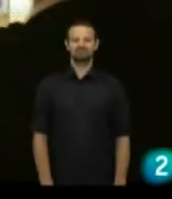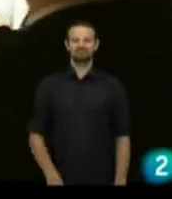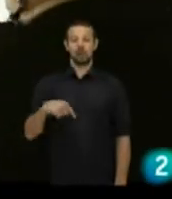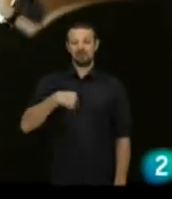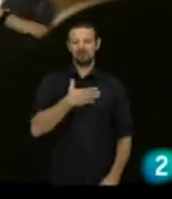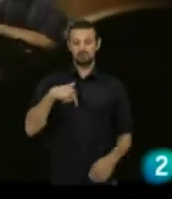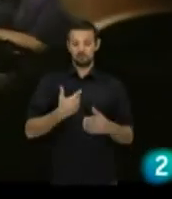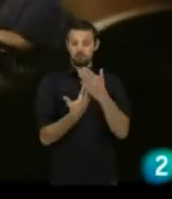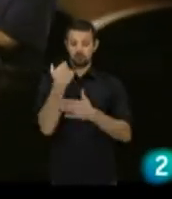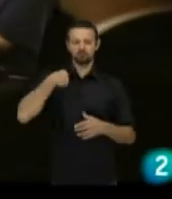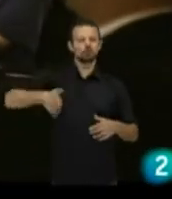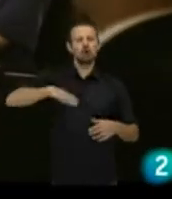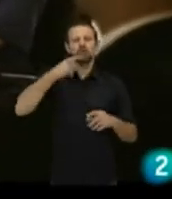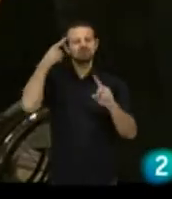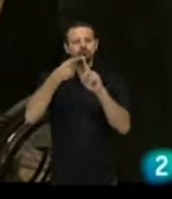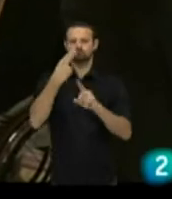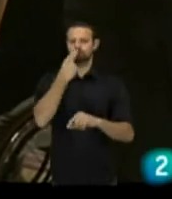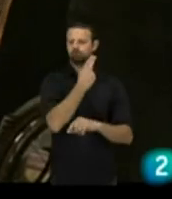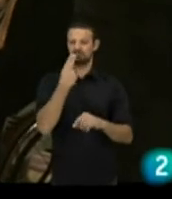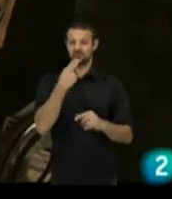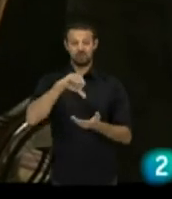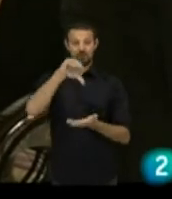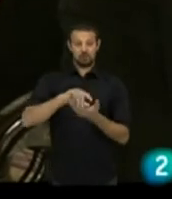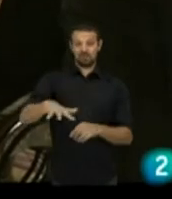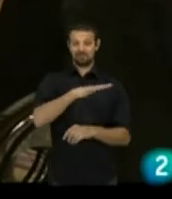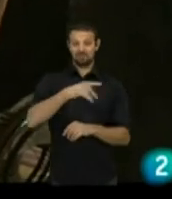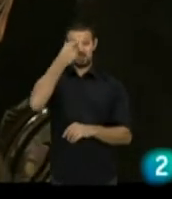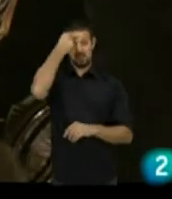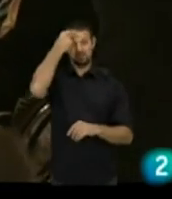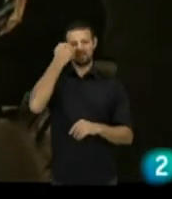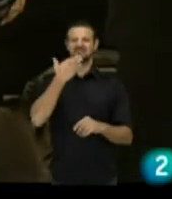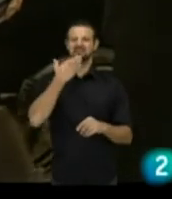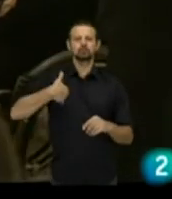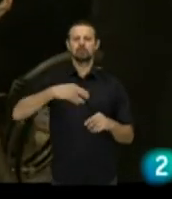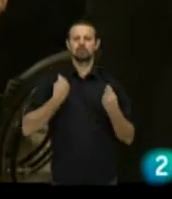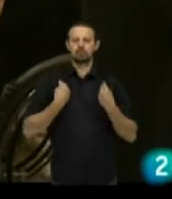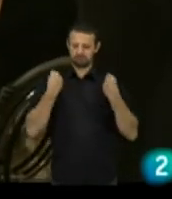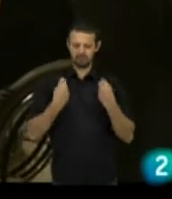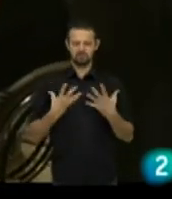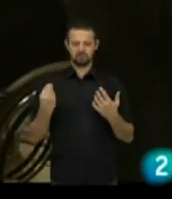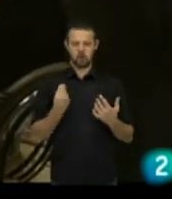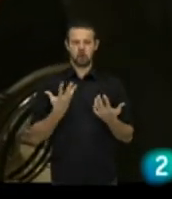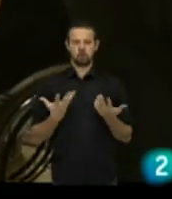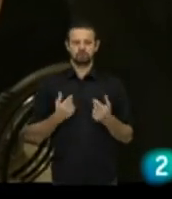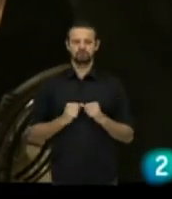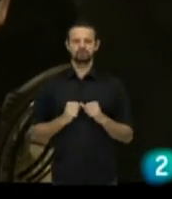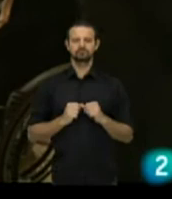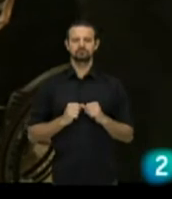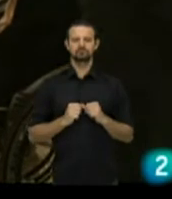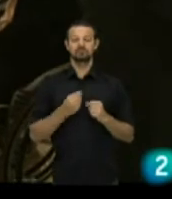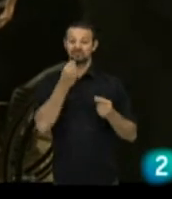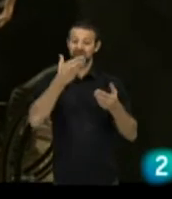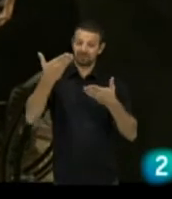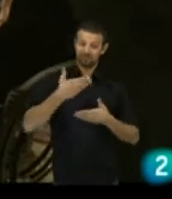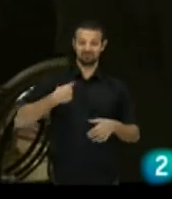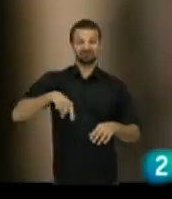Yo lo que quiero esta mañana es decirles a ustedes que estamos comprometidos con todo el mundo a hacer de nuestra ciudad un sitio donde todo el mundo